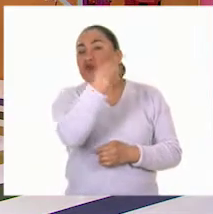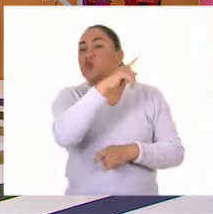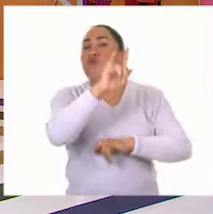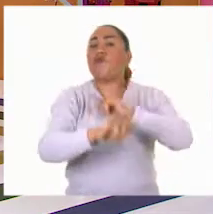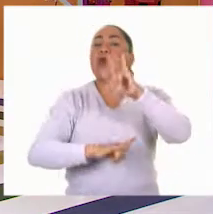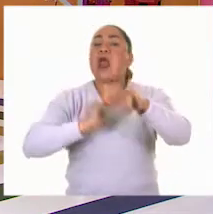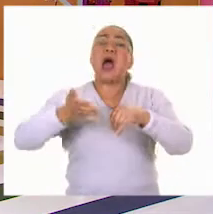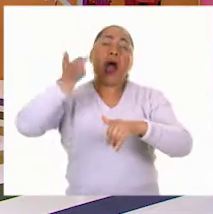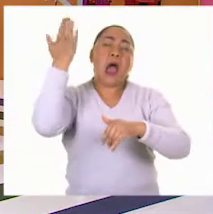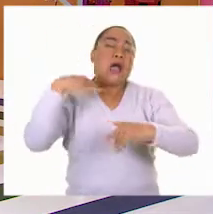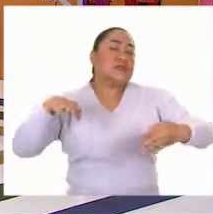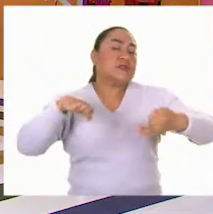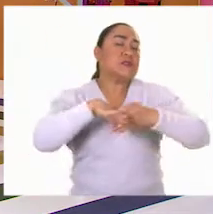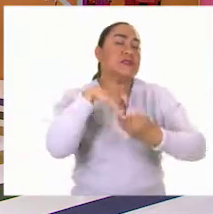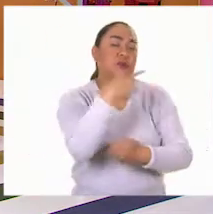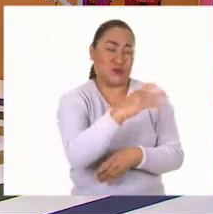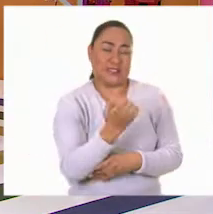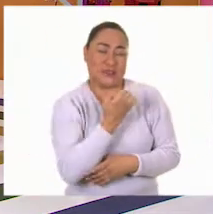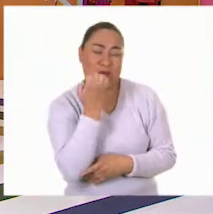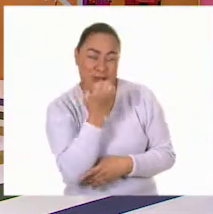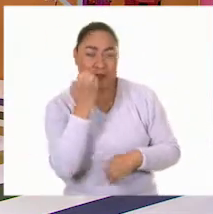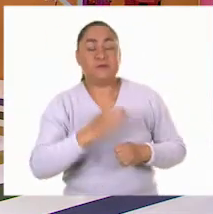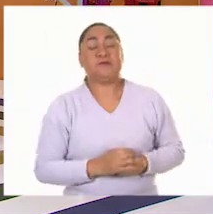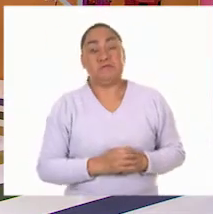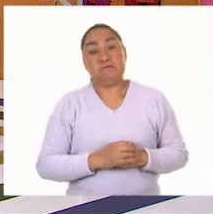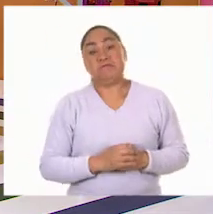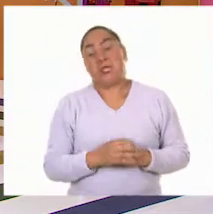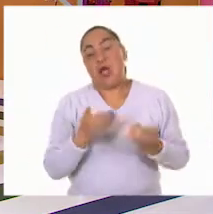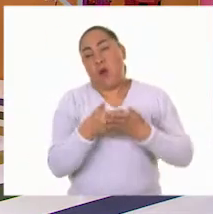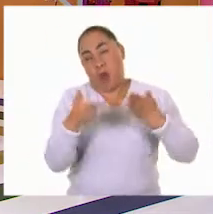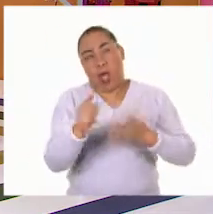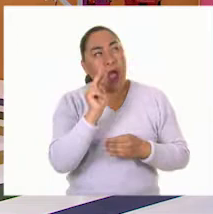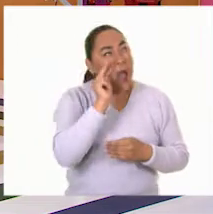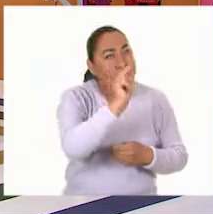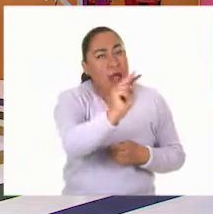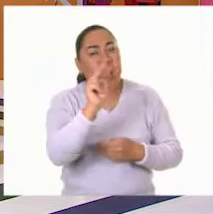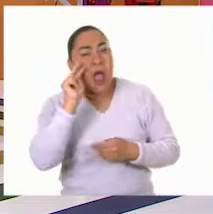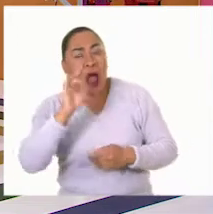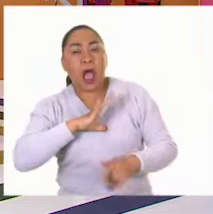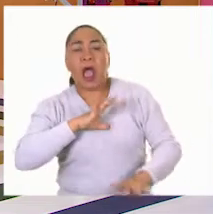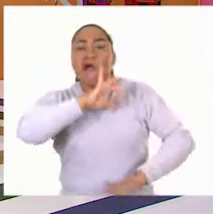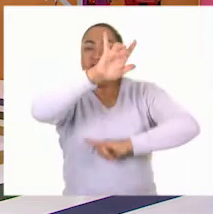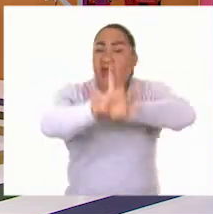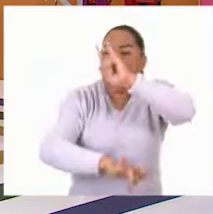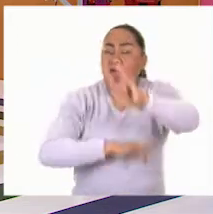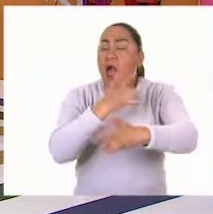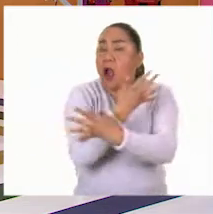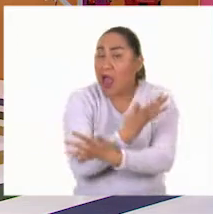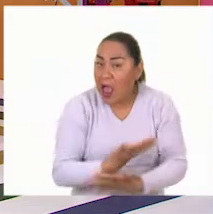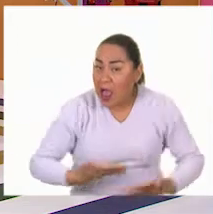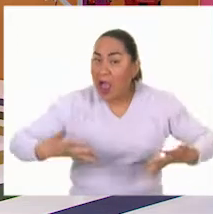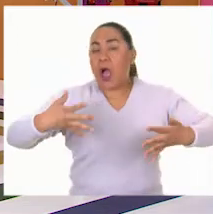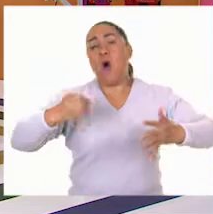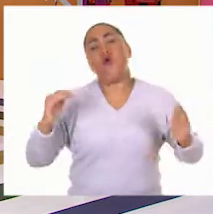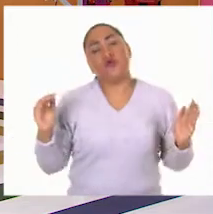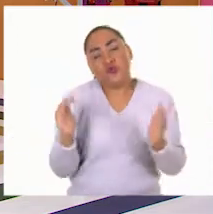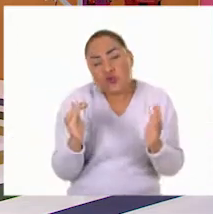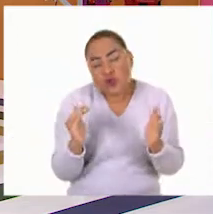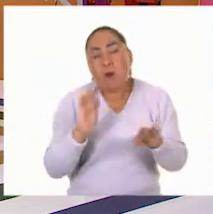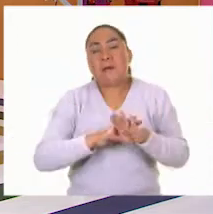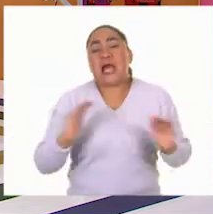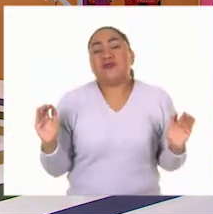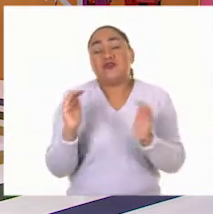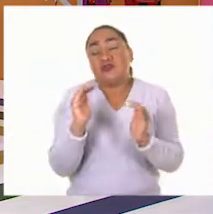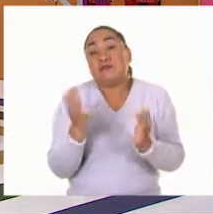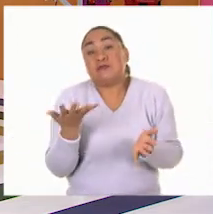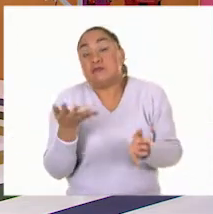escuela. Como nosotros vemos, hay ferias grandes, ferias medianas y ferias pequeñas. Todo depende de la comunidad donde nos